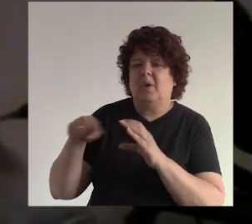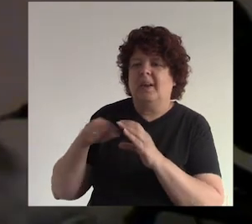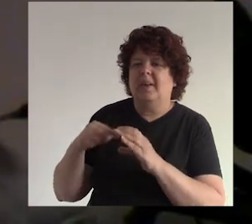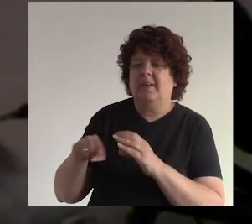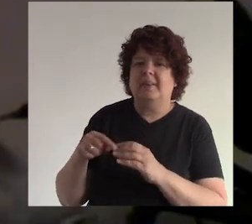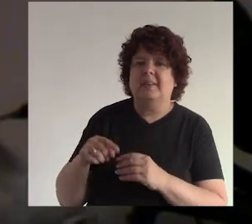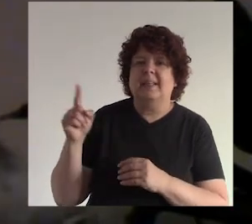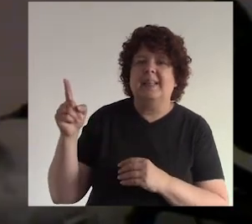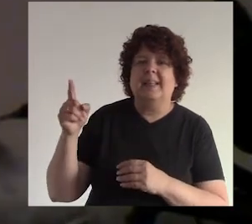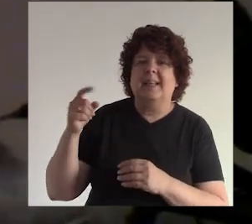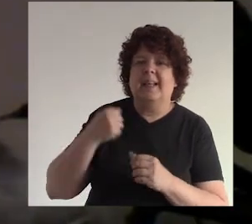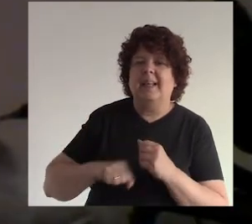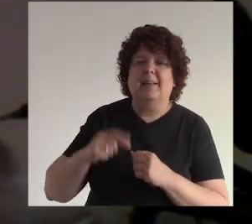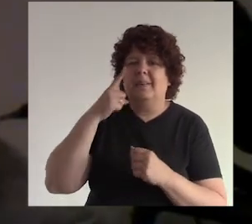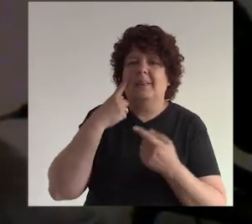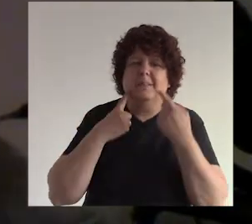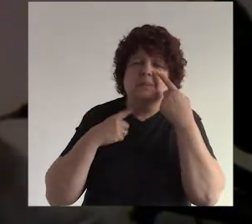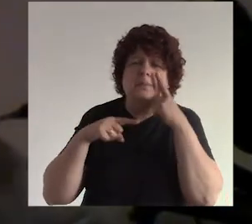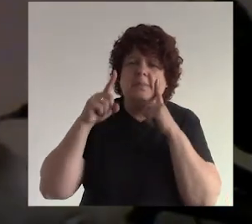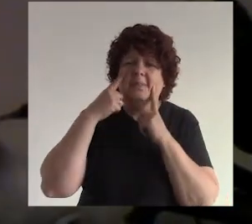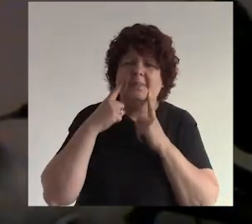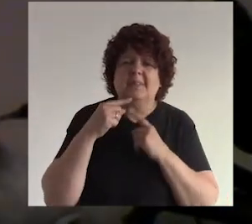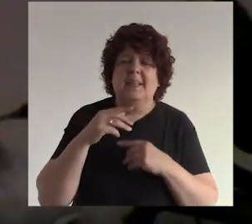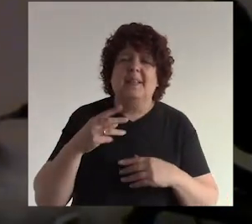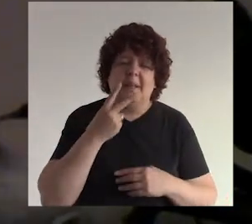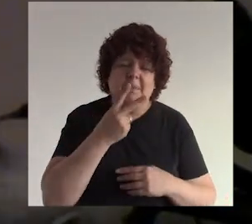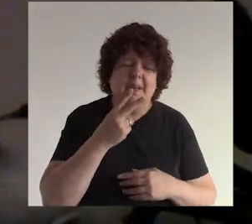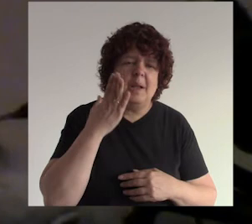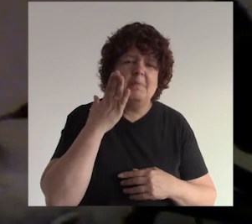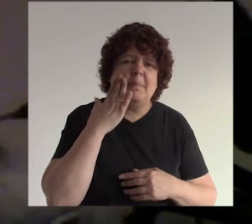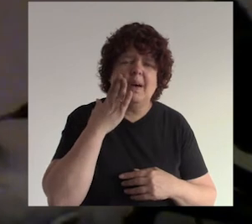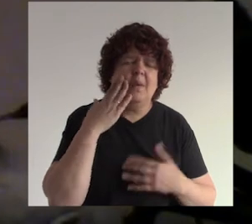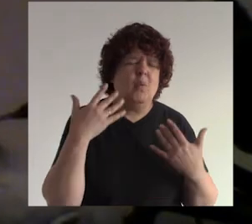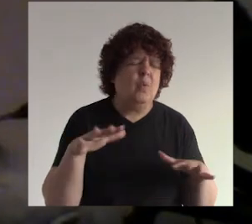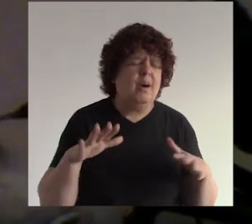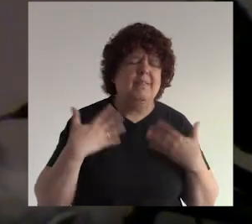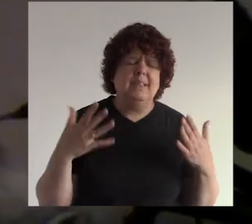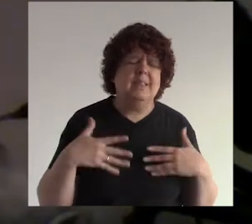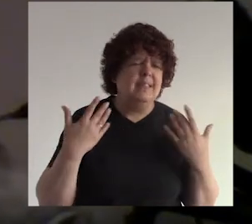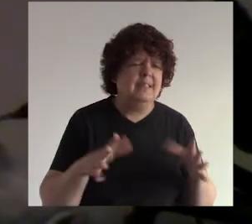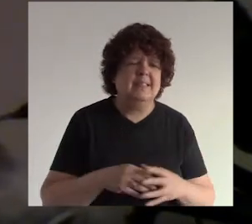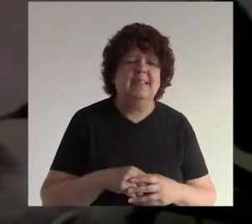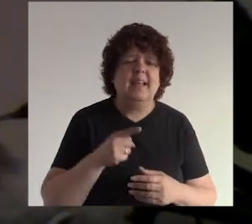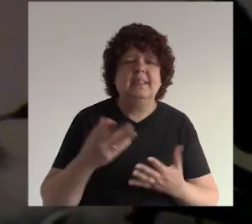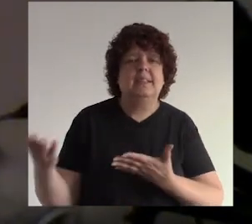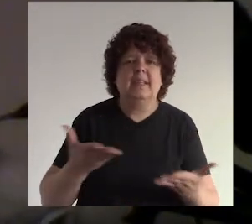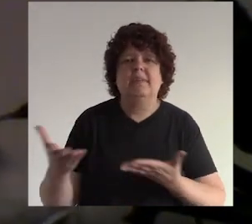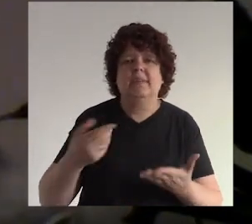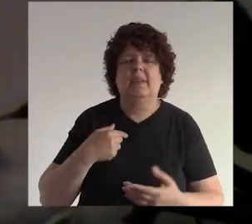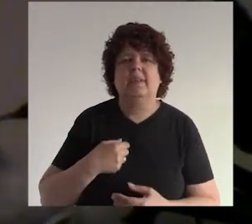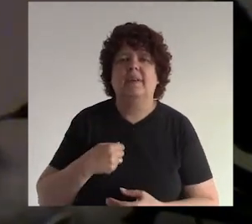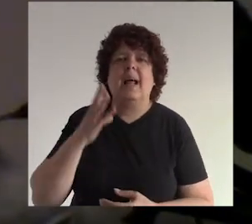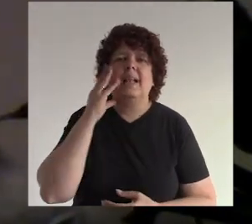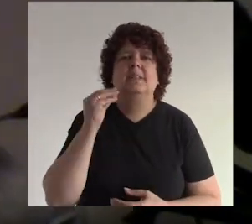correo y el hijo me imagino se echaba a llorar porque ver a su mamá tan feliz con su ese era el servicio